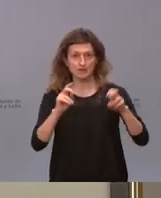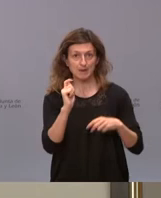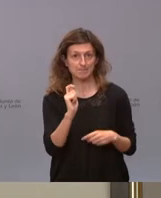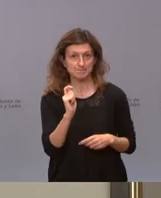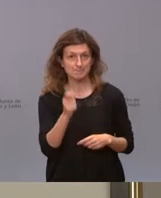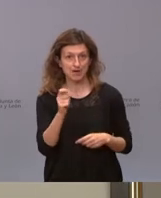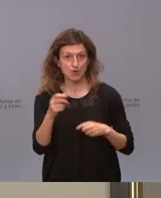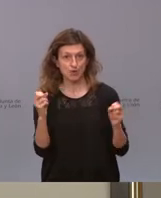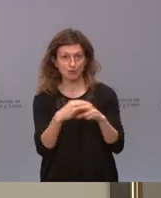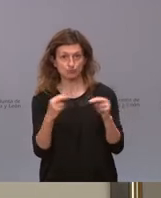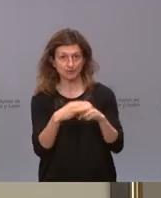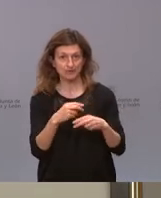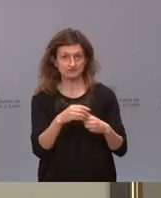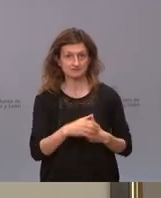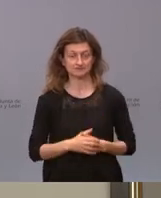las autovías